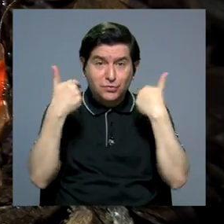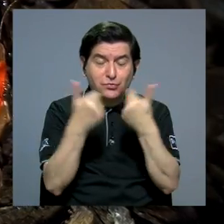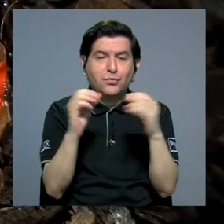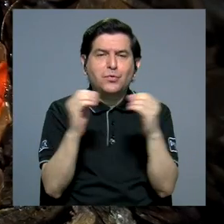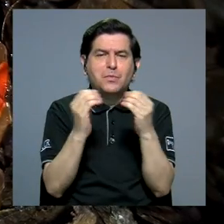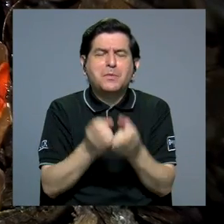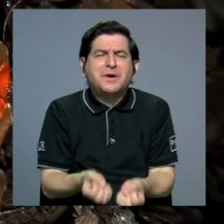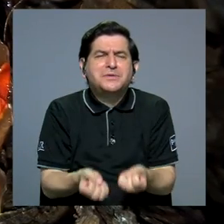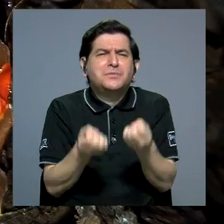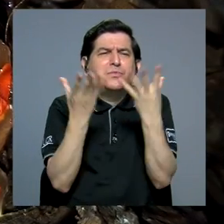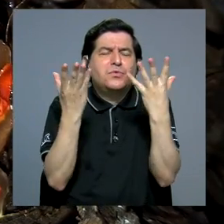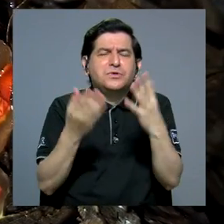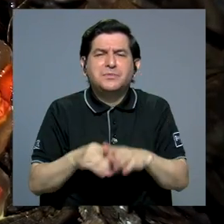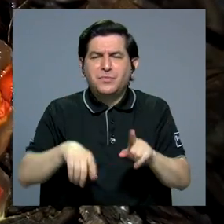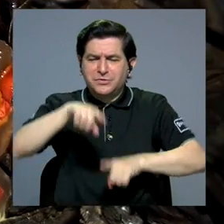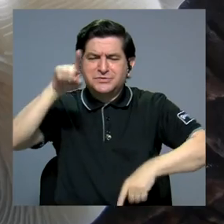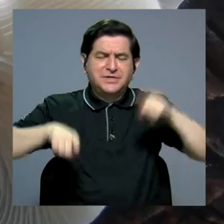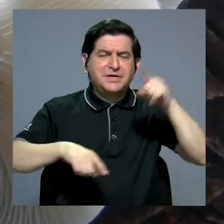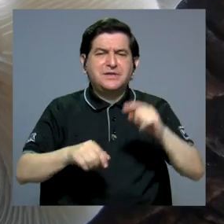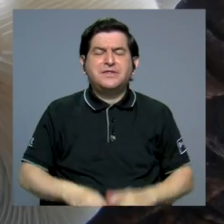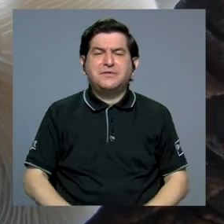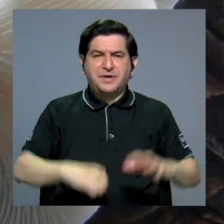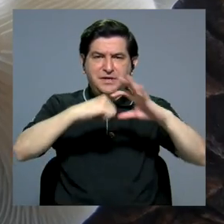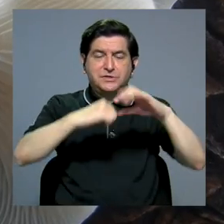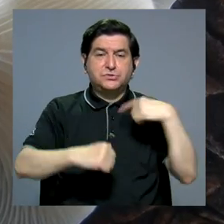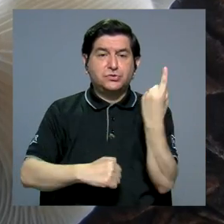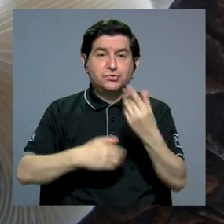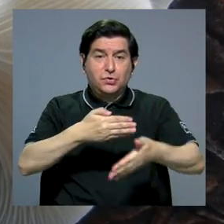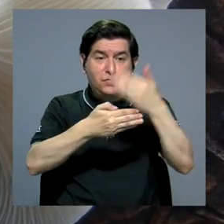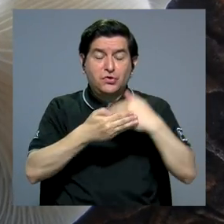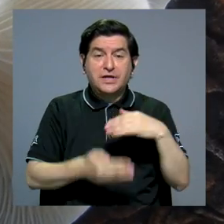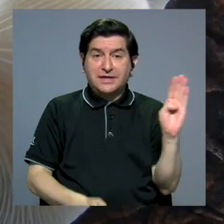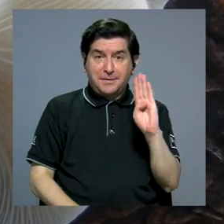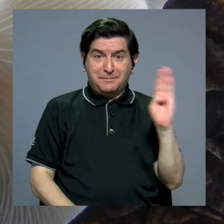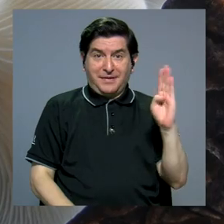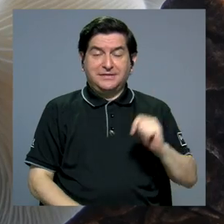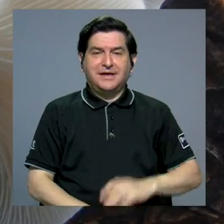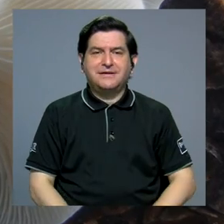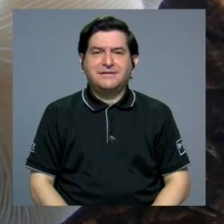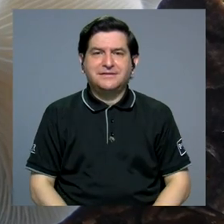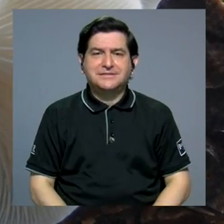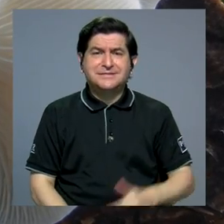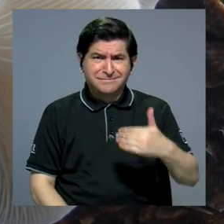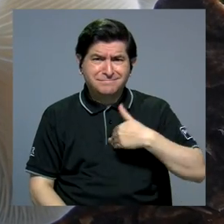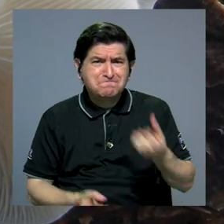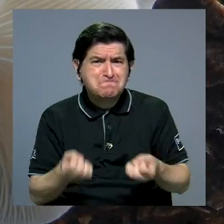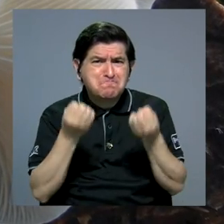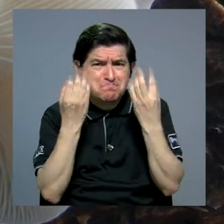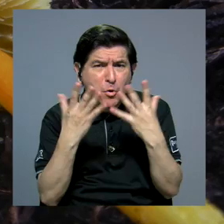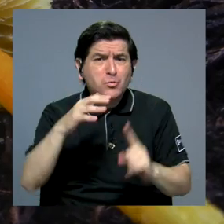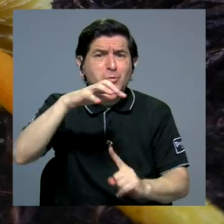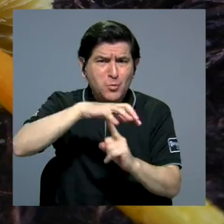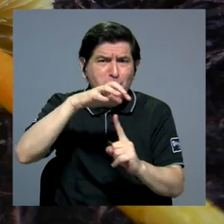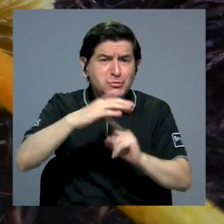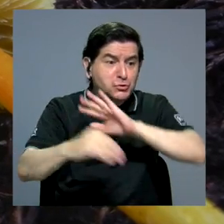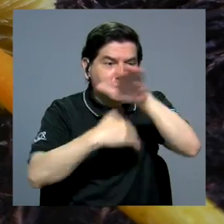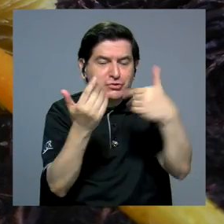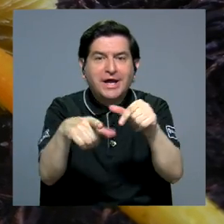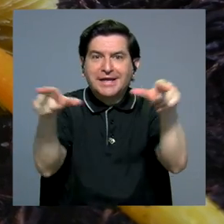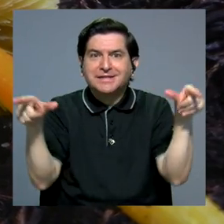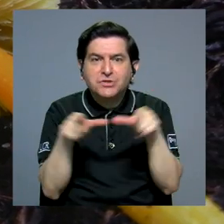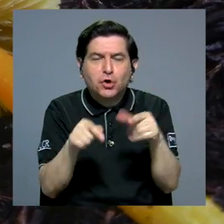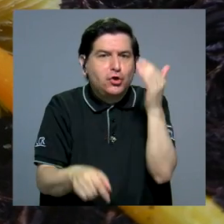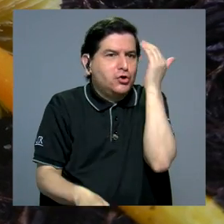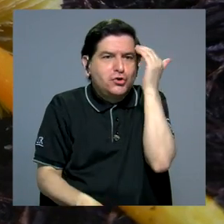organismos más abundantes y diversos en el planeta, solamente por detrás de las bacterias, o sea que aunque tenemos muchos hongos y están por